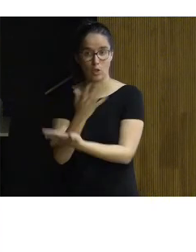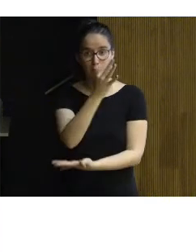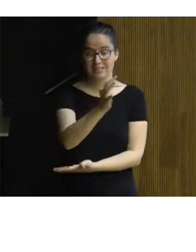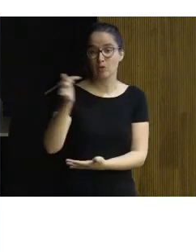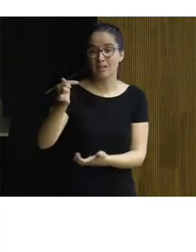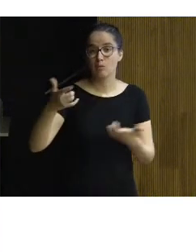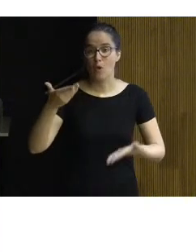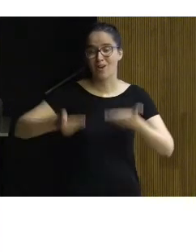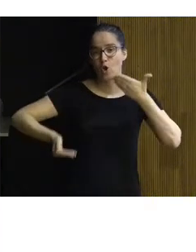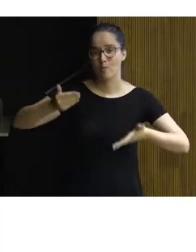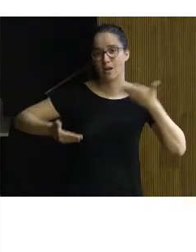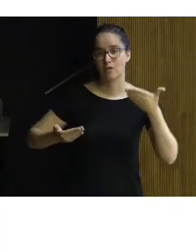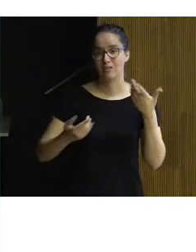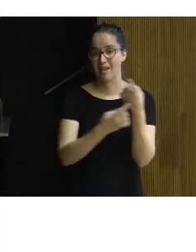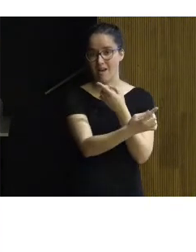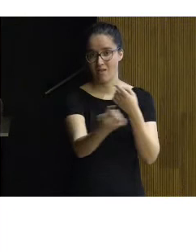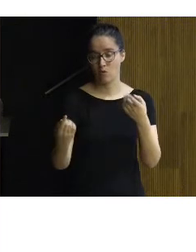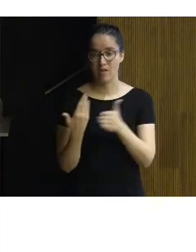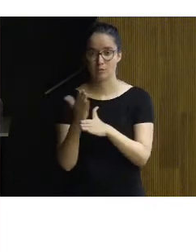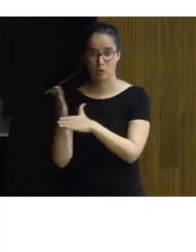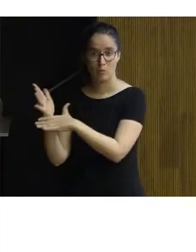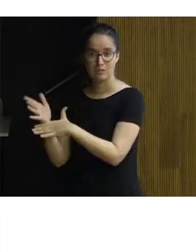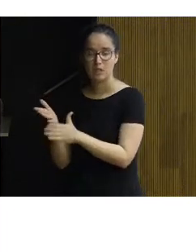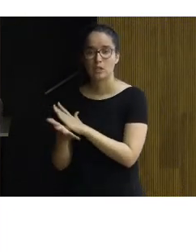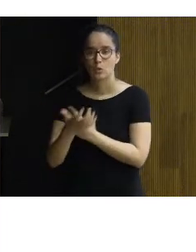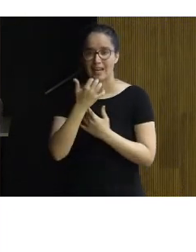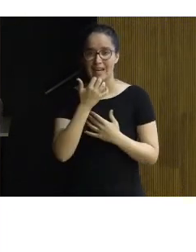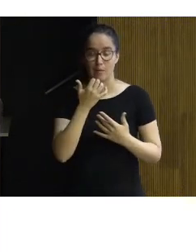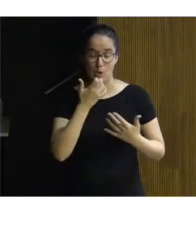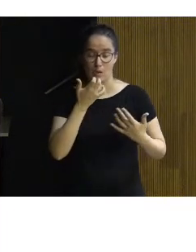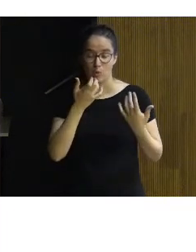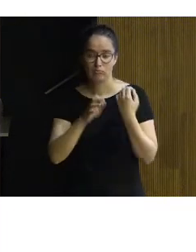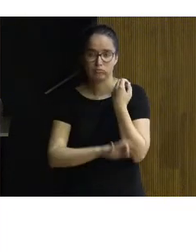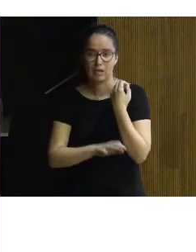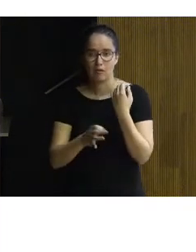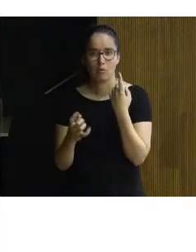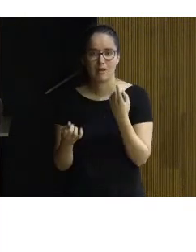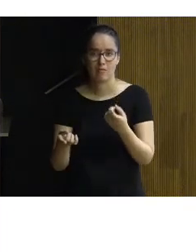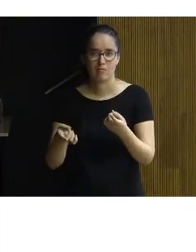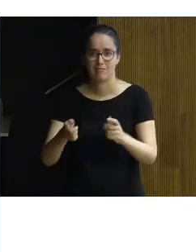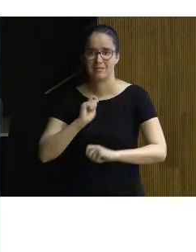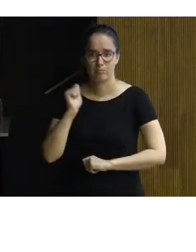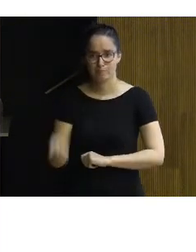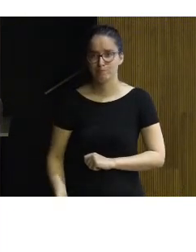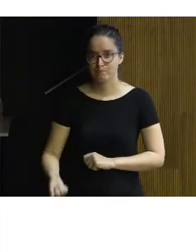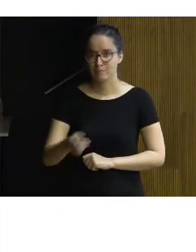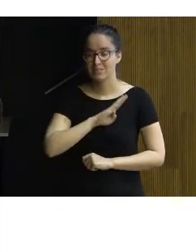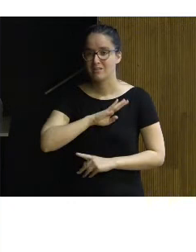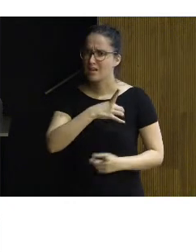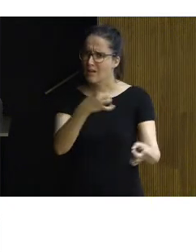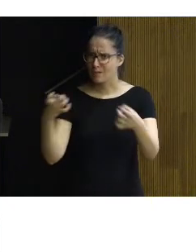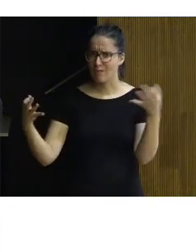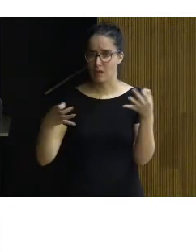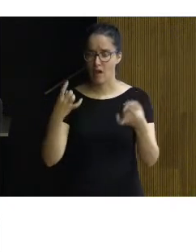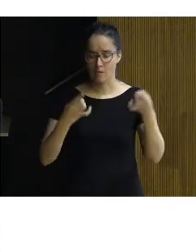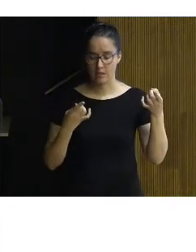contras la comparación entre cada una de las propuestas es un ejercicio muy enriquecedor ¿vale? y necesario hay veces